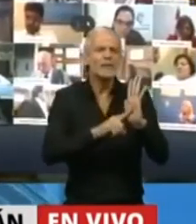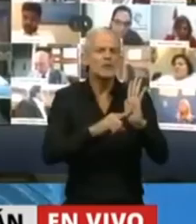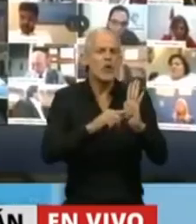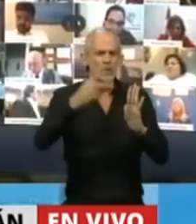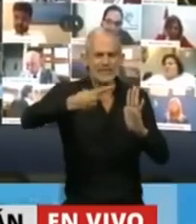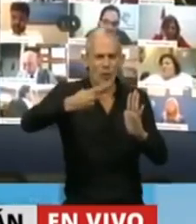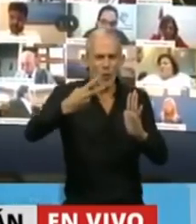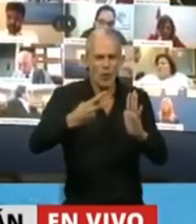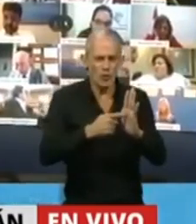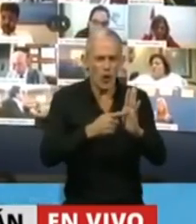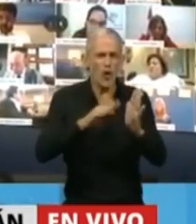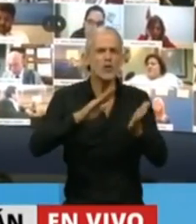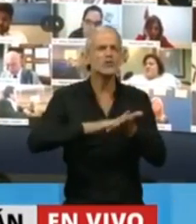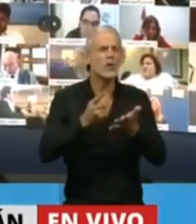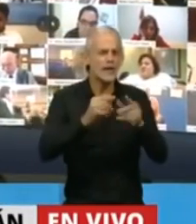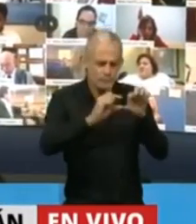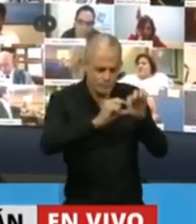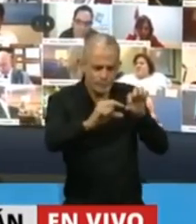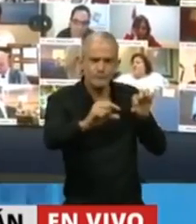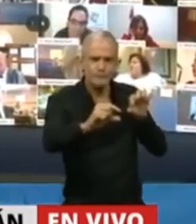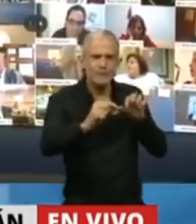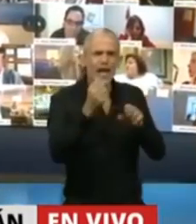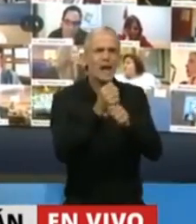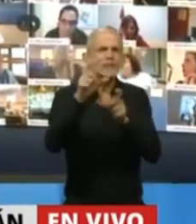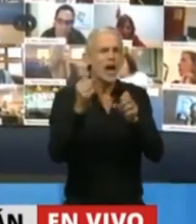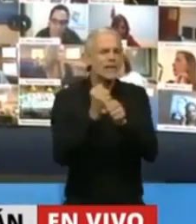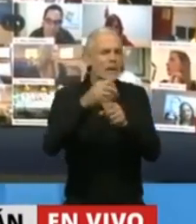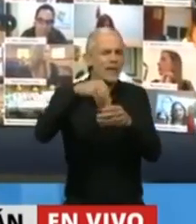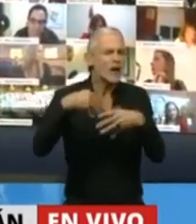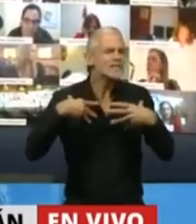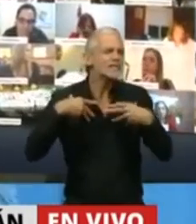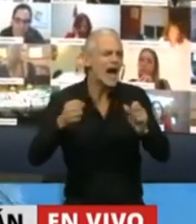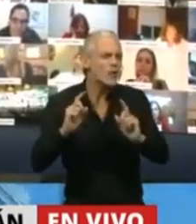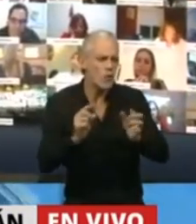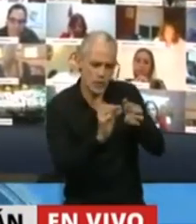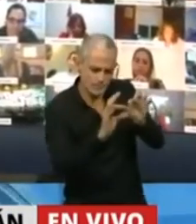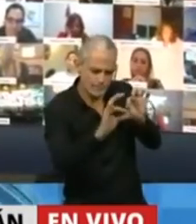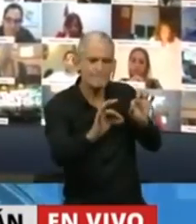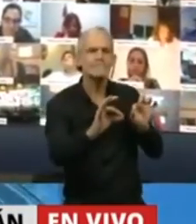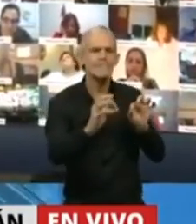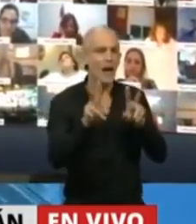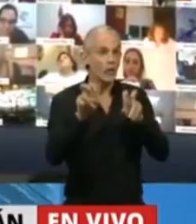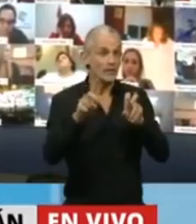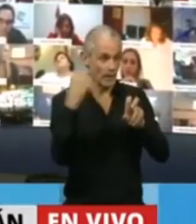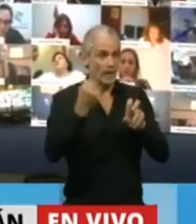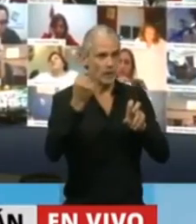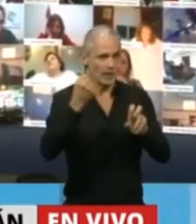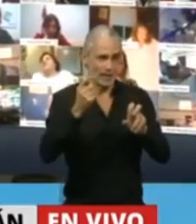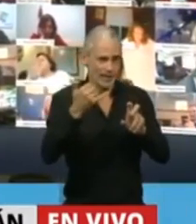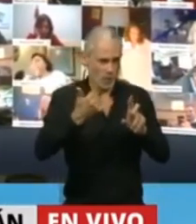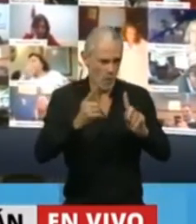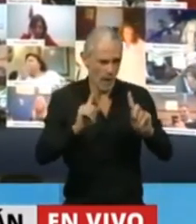cuando hablamos de los trabajadores de la salud, hay un tema que también no es menor y que me gustaría que se